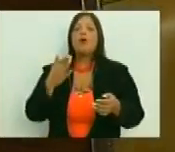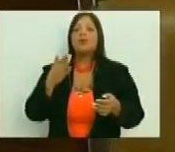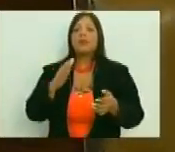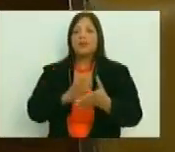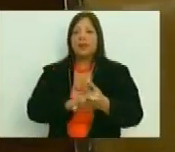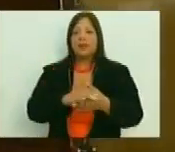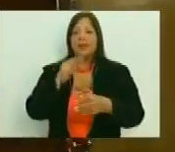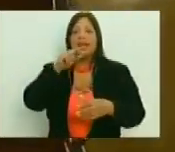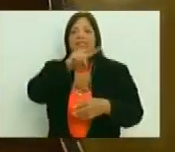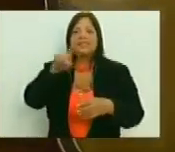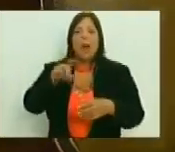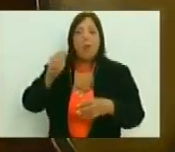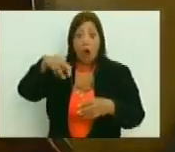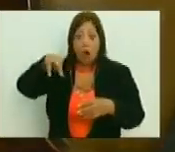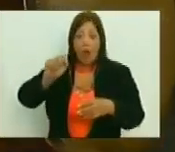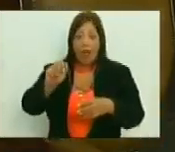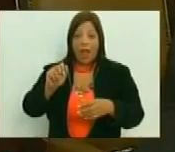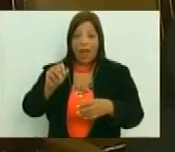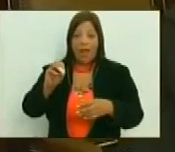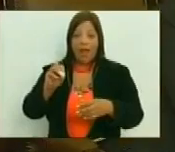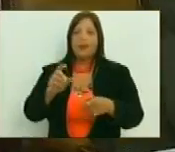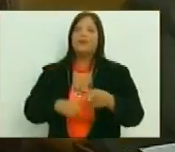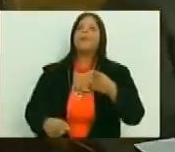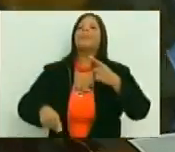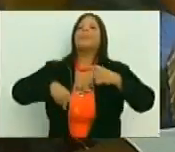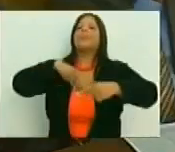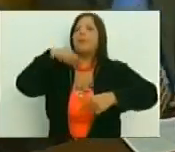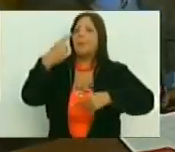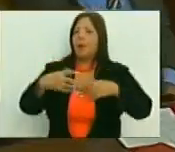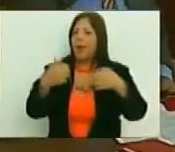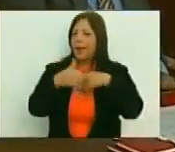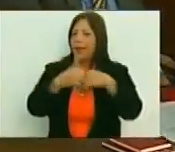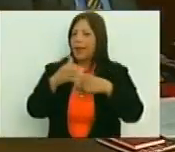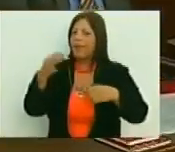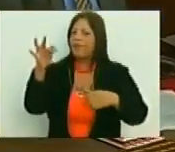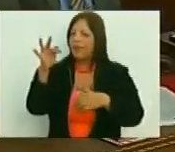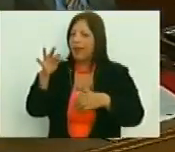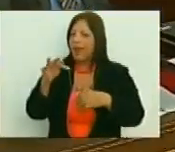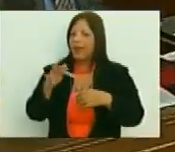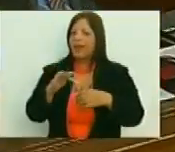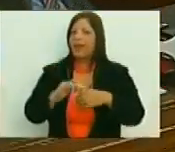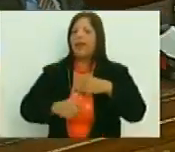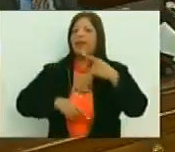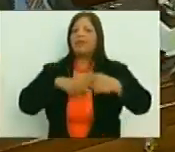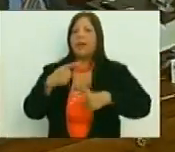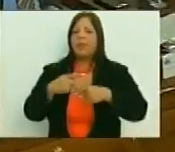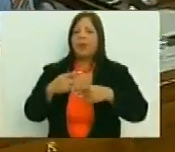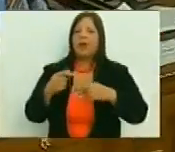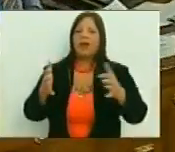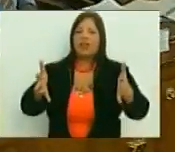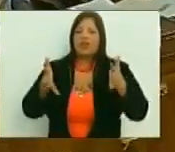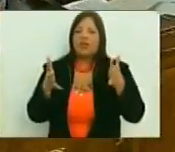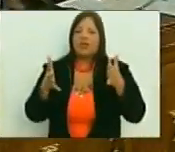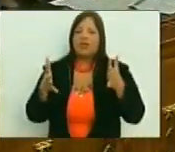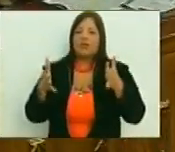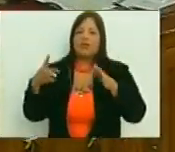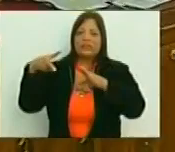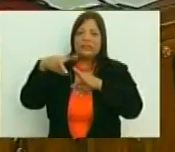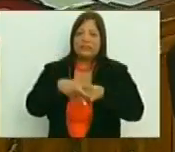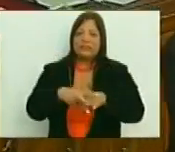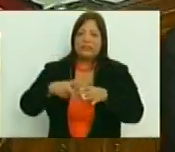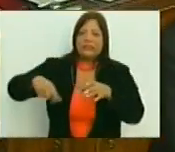del pueblo Ezequiel Zamora, viene la guerra federal y por supuesto viene el triunfo de esa oligarquía